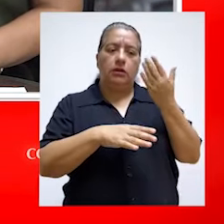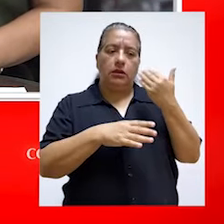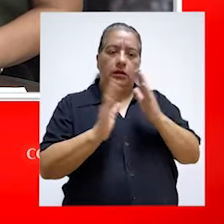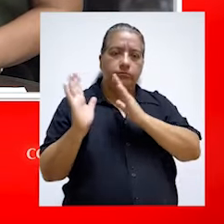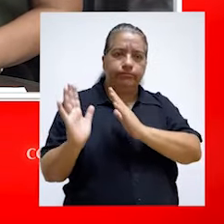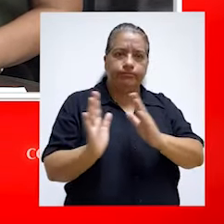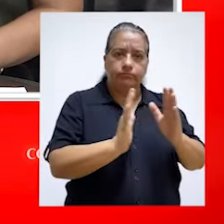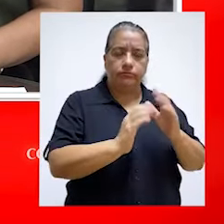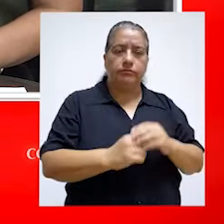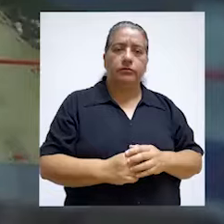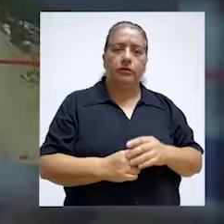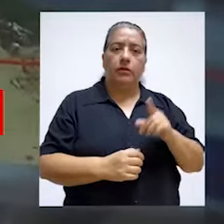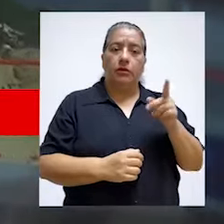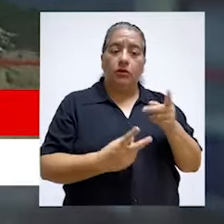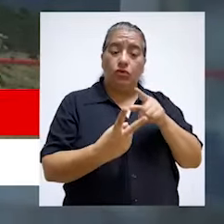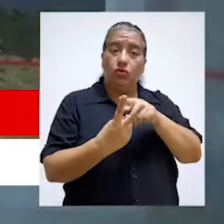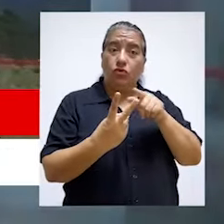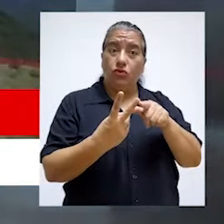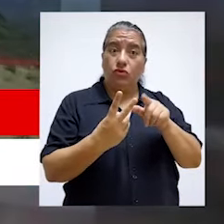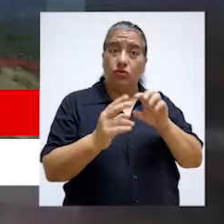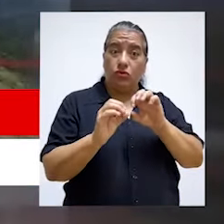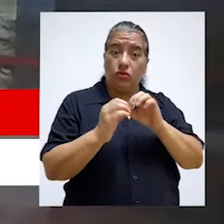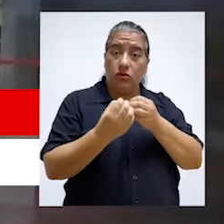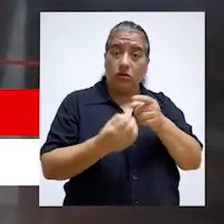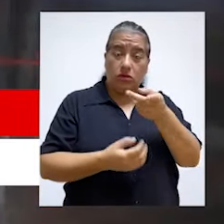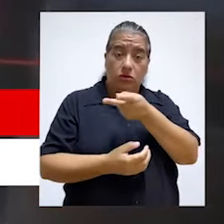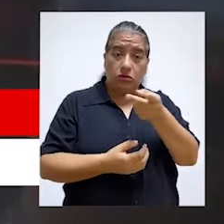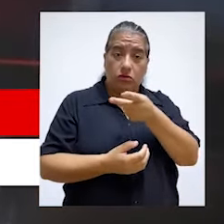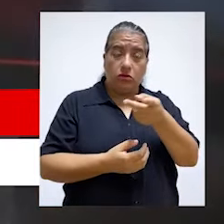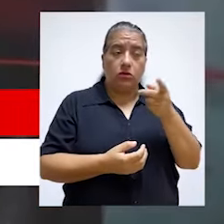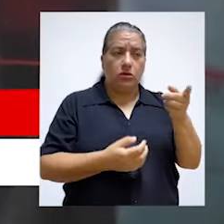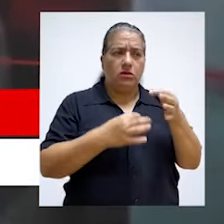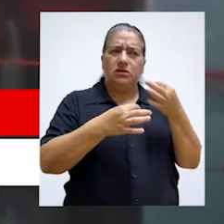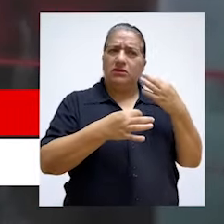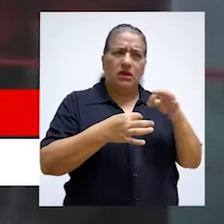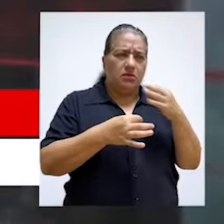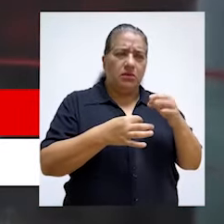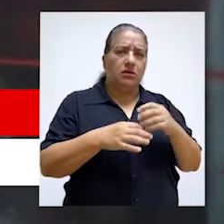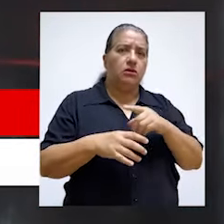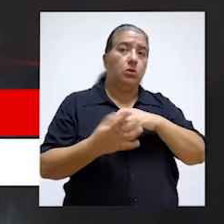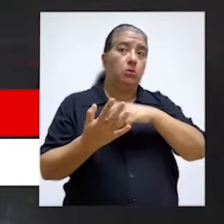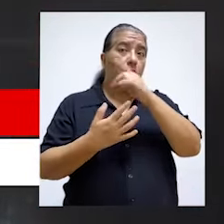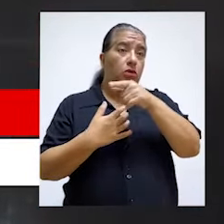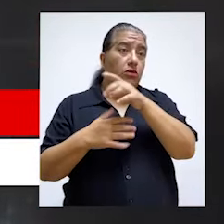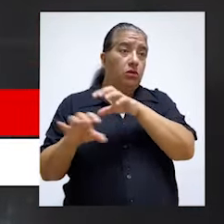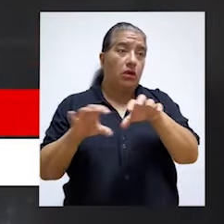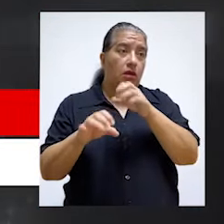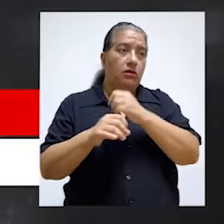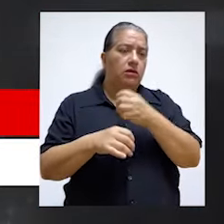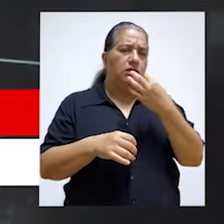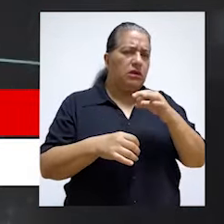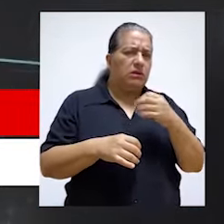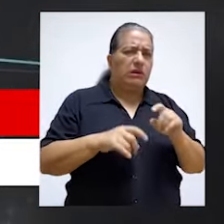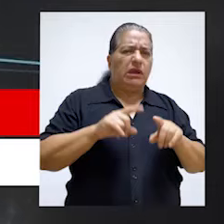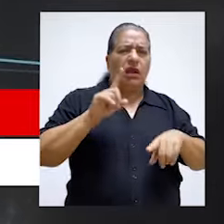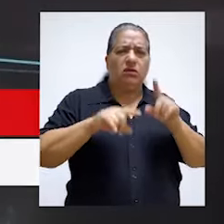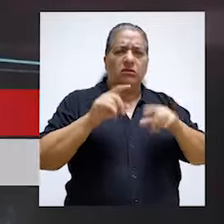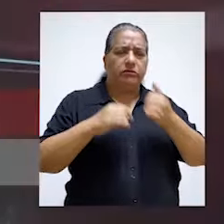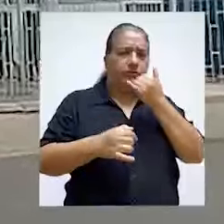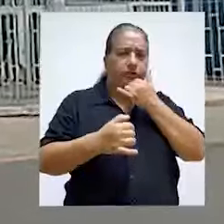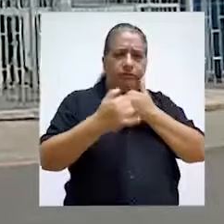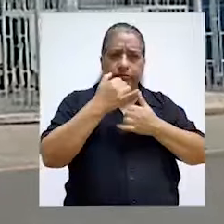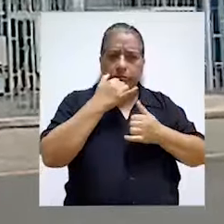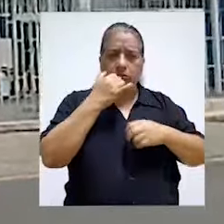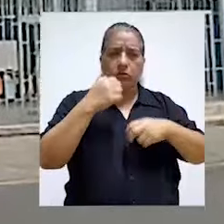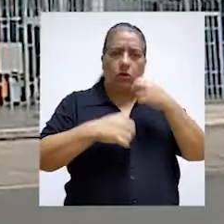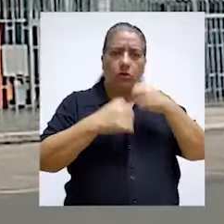respecto a los proyectos que realizan. Sobre todo, efectivamente, en el área sobre todo de infraestructura de educación y de salud, pero también tenemos el caso